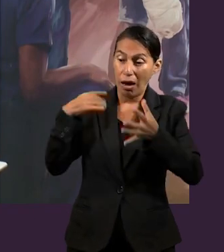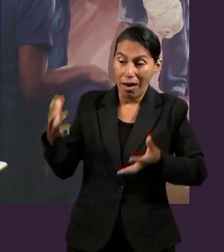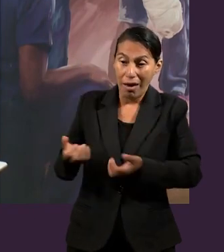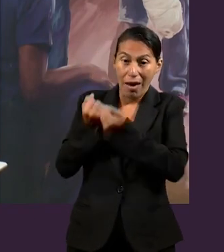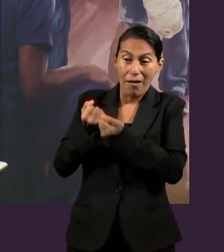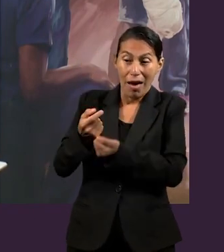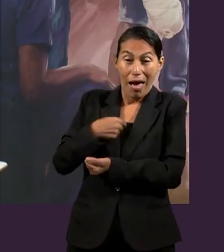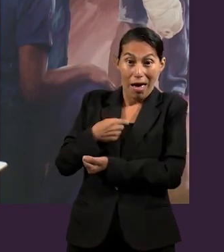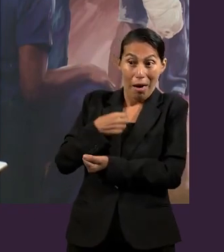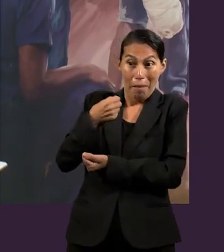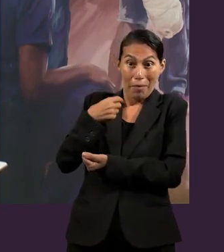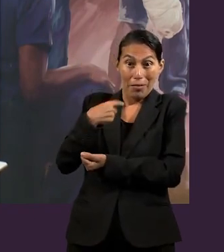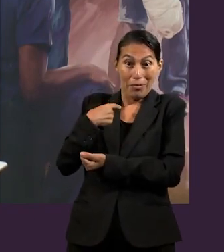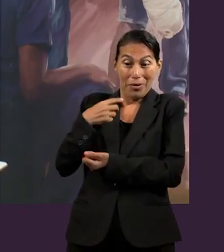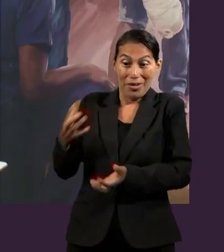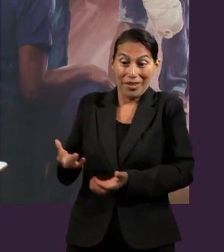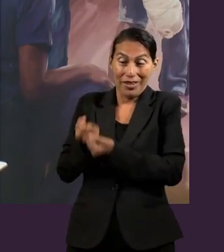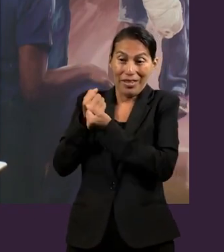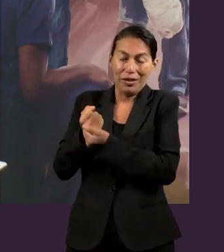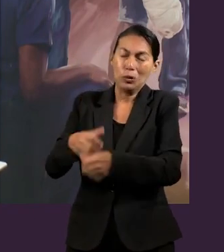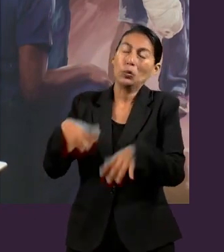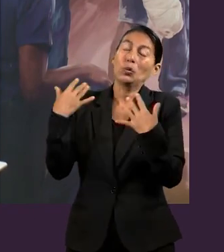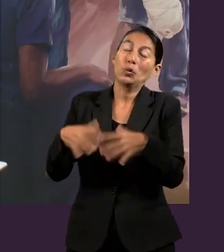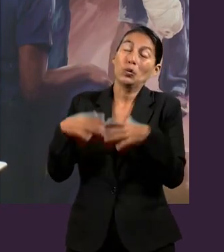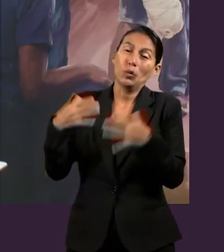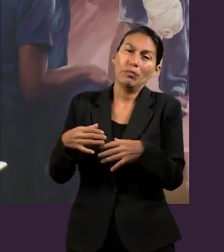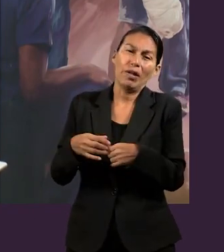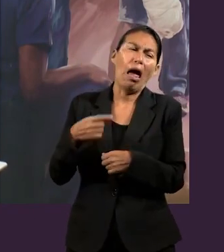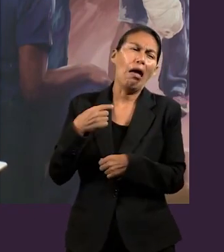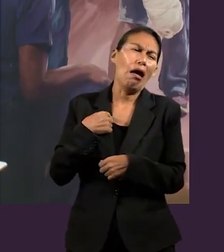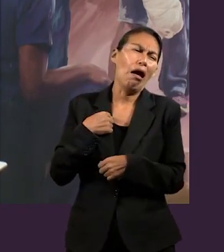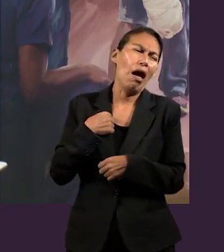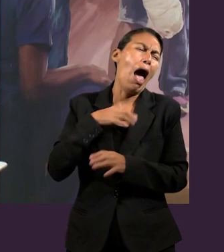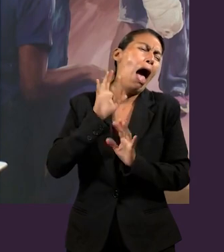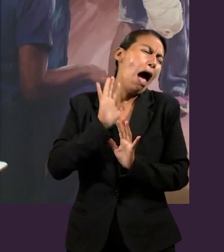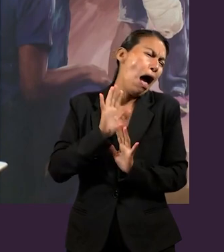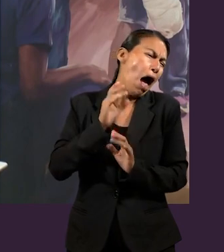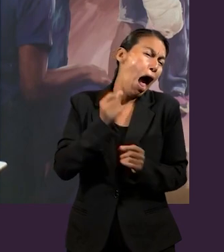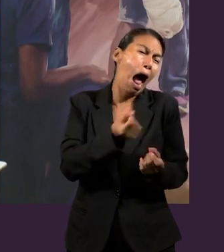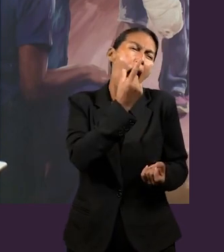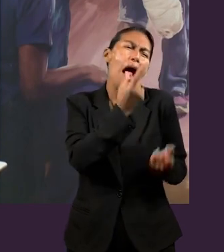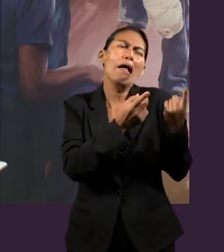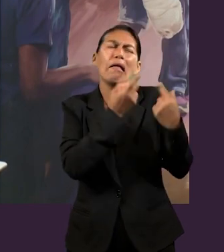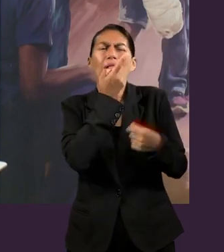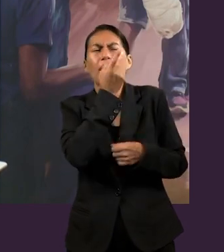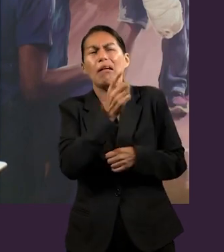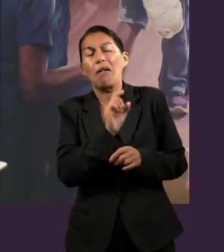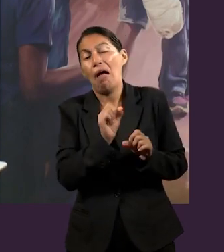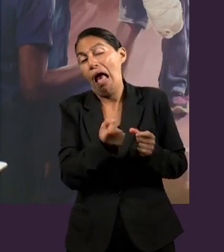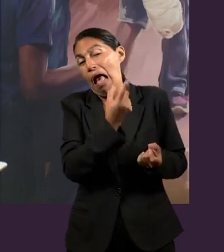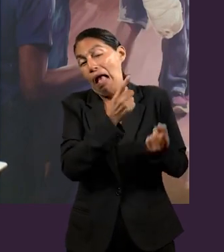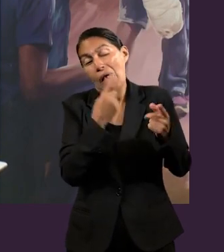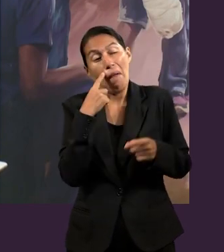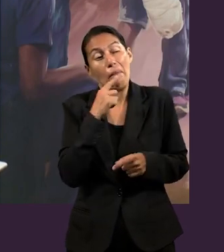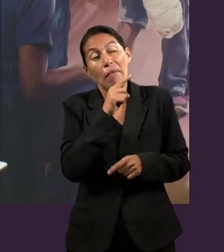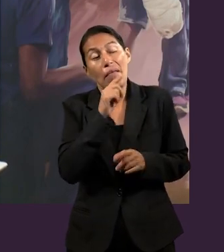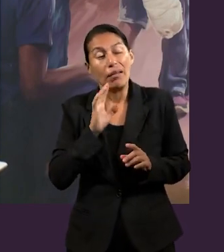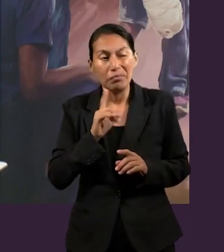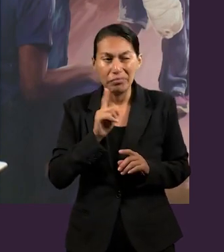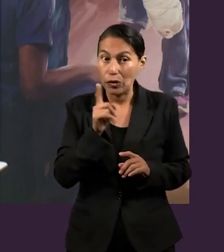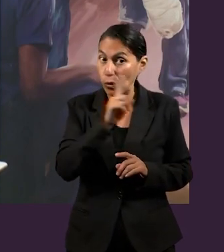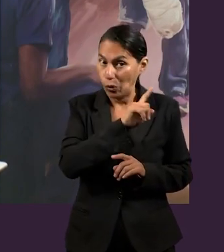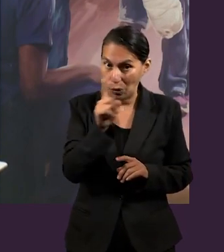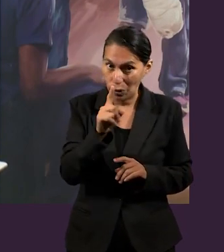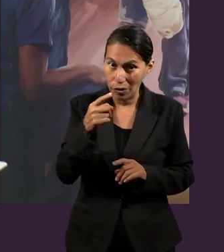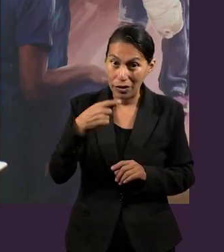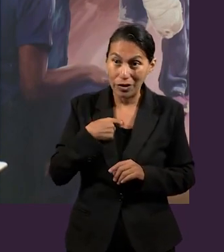testigos de nuestro propio rescate. Y eso es increíble, porque no es como que, ay, es que tal persona me contó, tal persona, o lo vi en tal